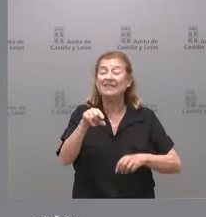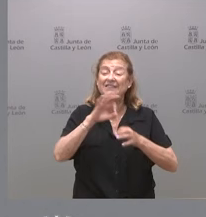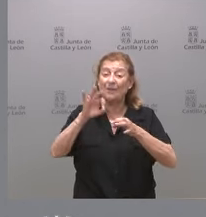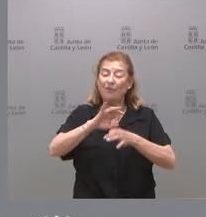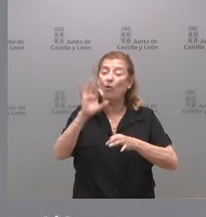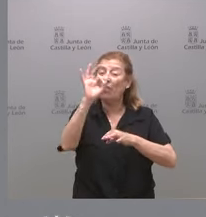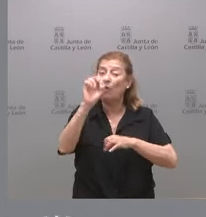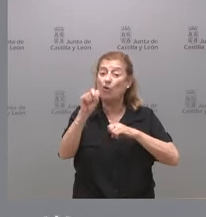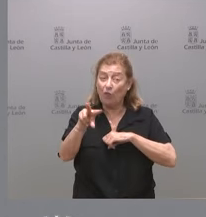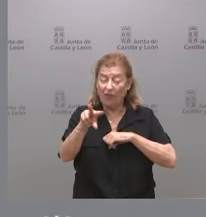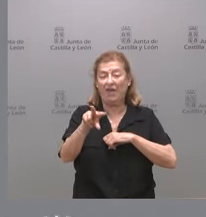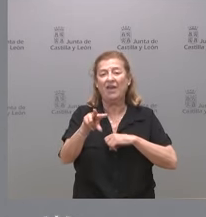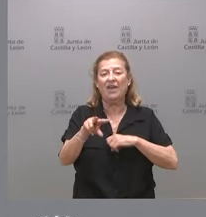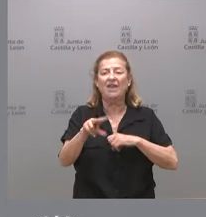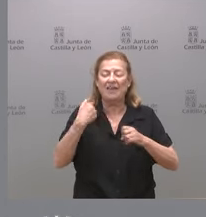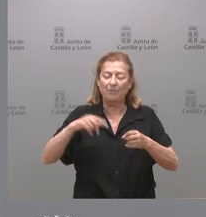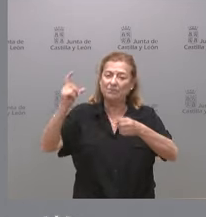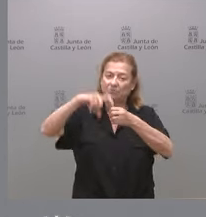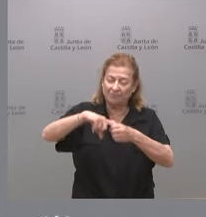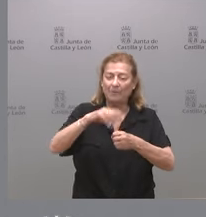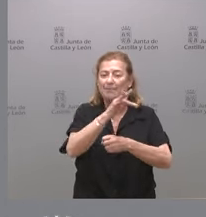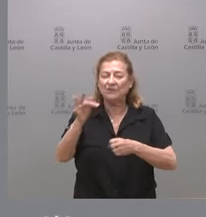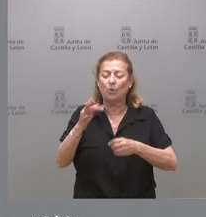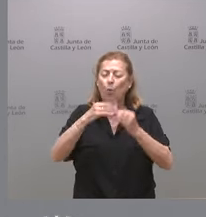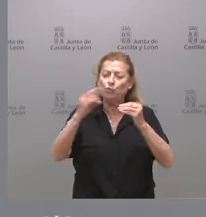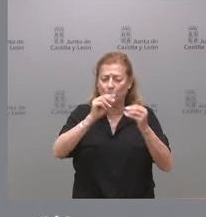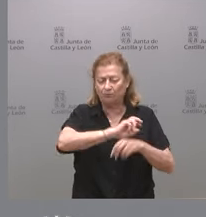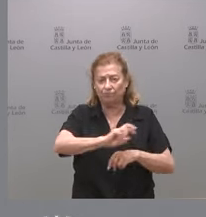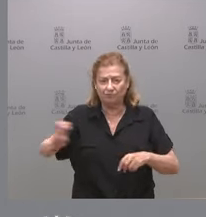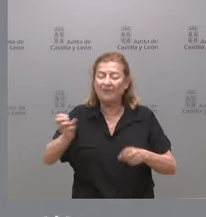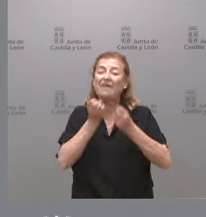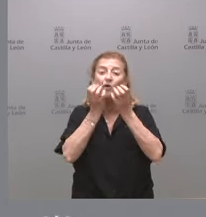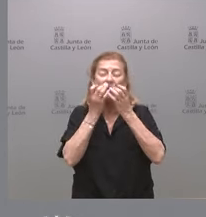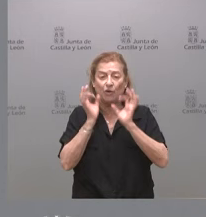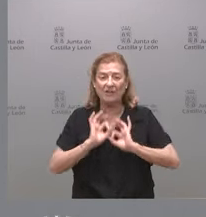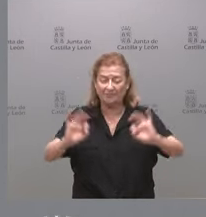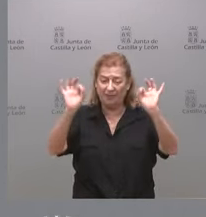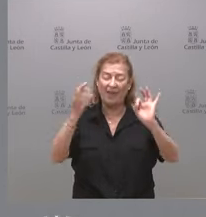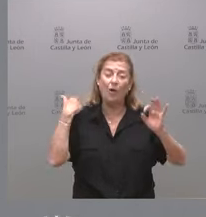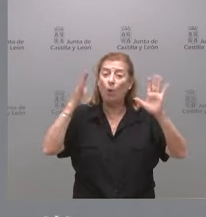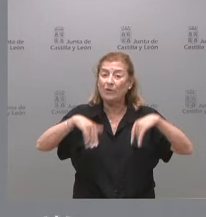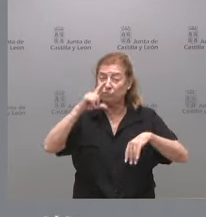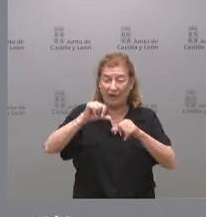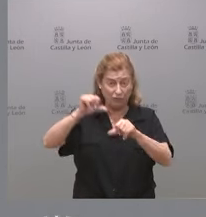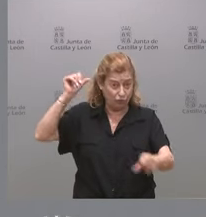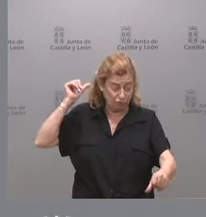012 se ha incorporado, además, utilidades de información especializada en los últimos años.